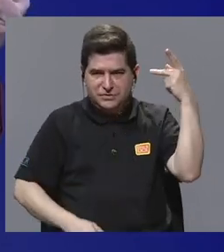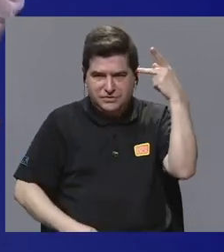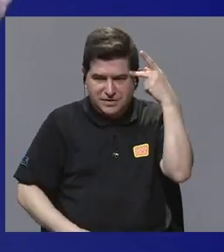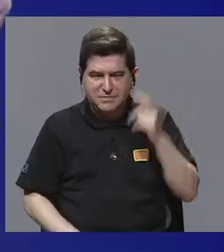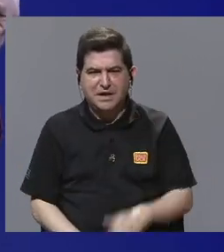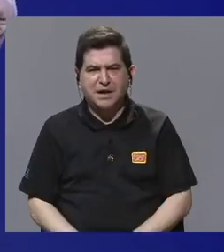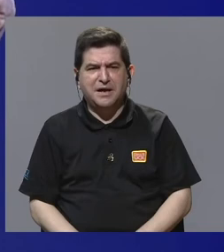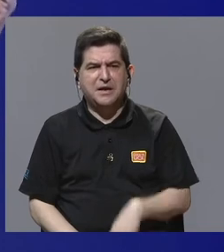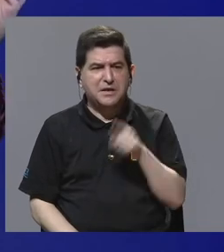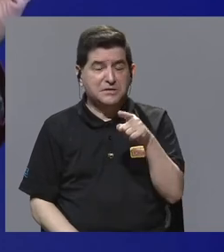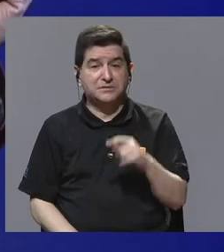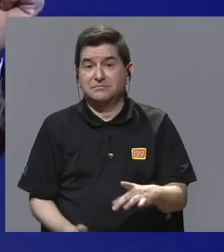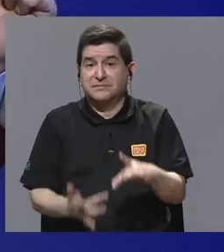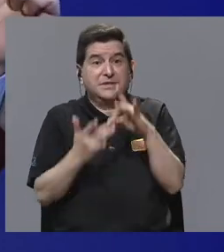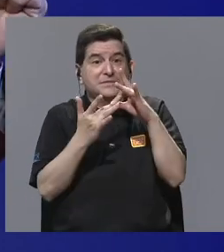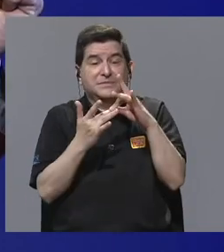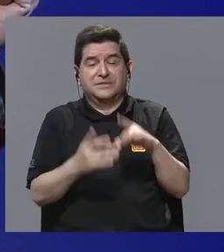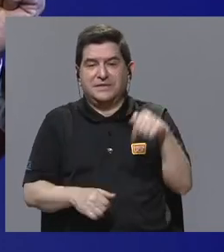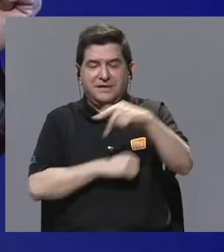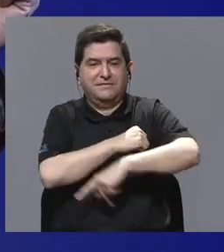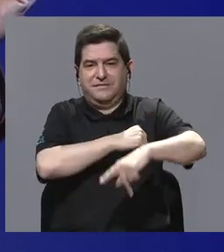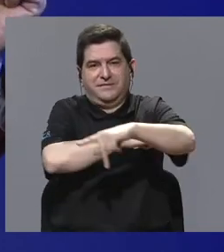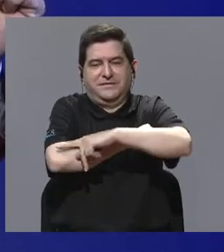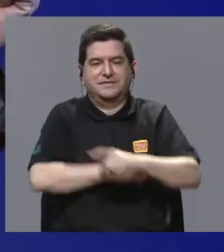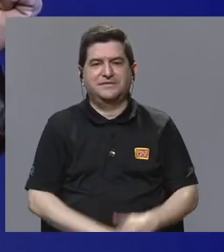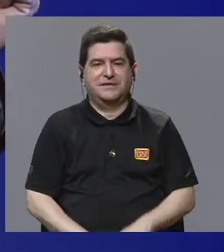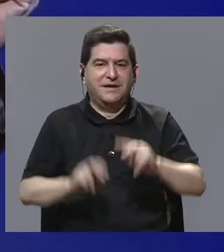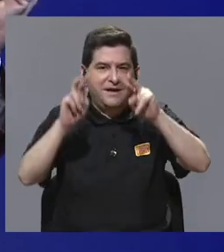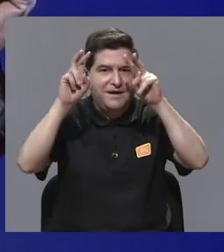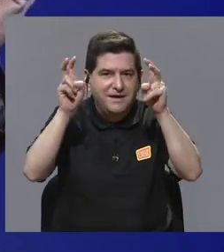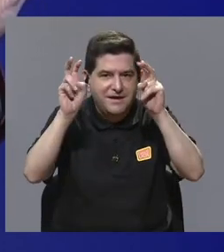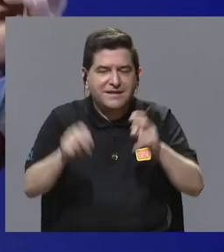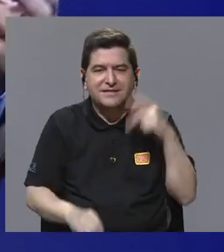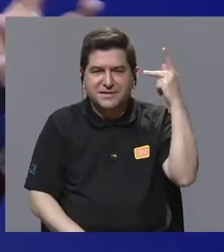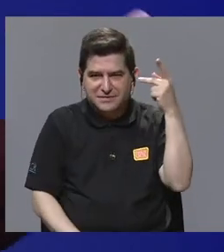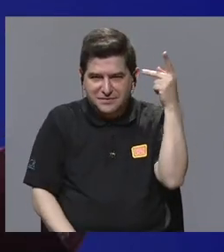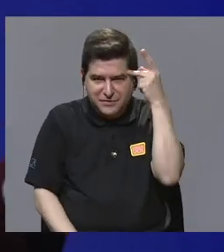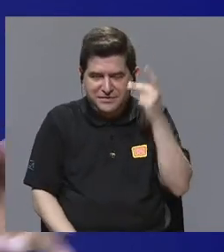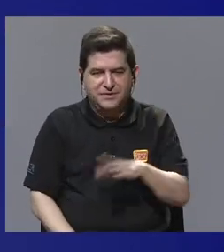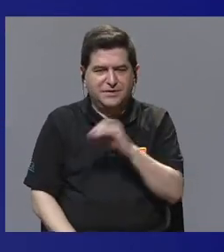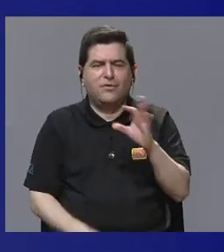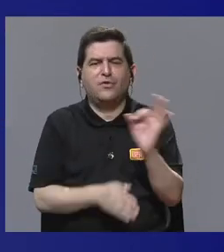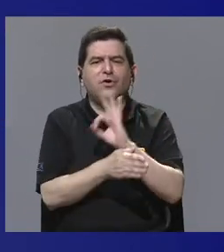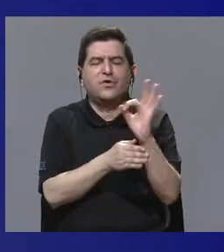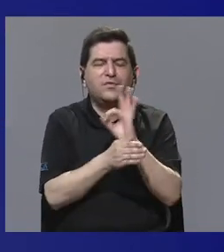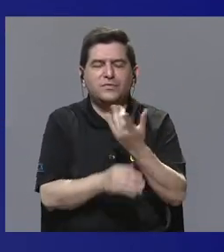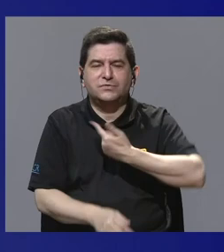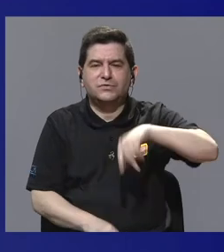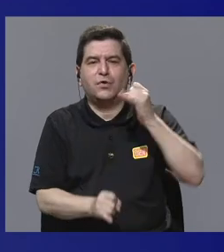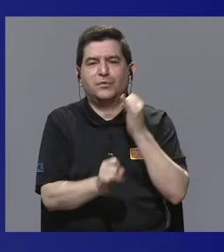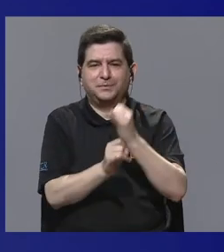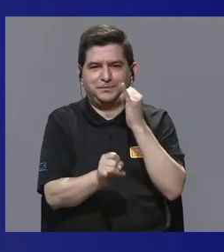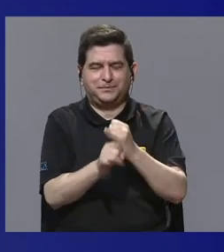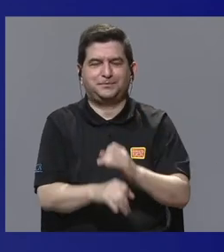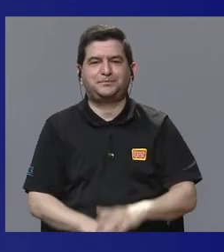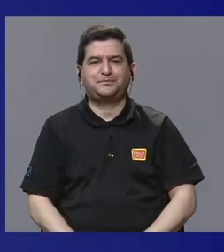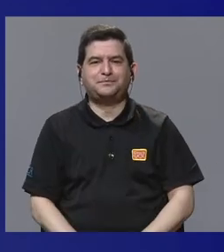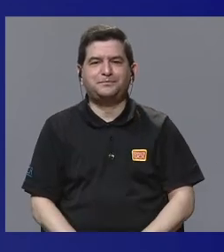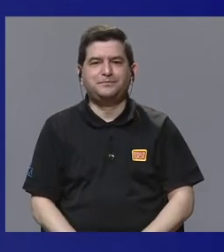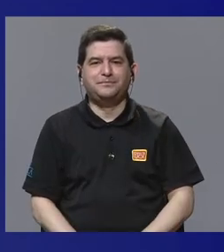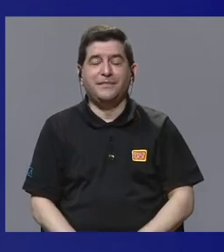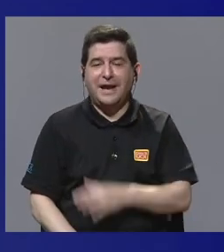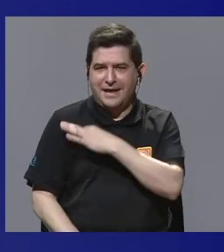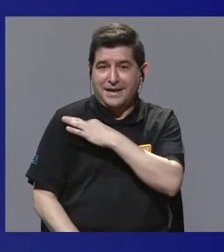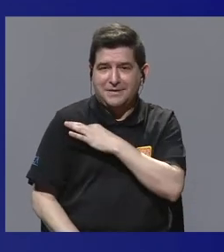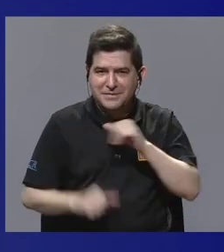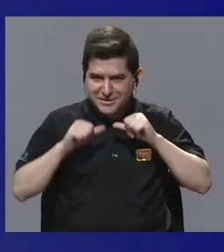prácticamente única en el país en esta temática de la política y cómo funcionan nuestras instituciones. Por eso,